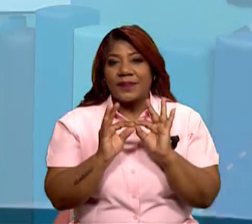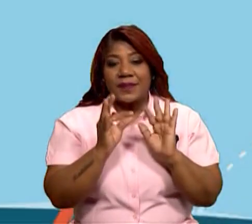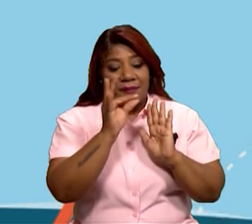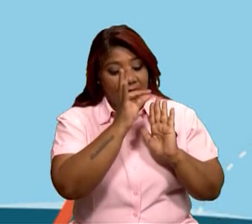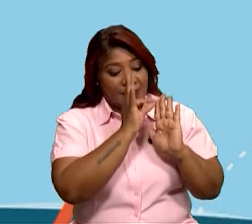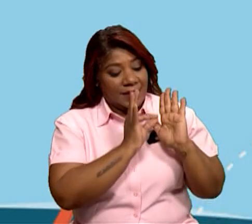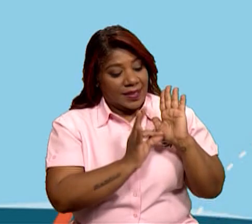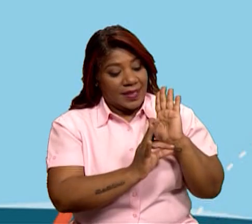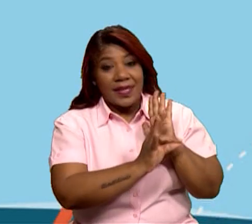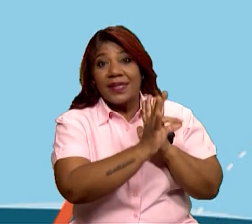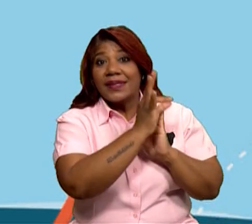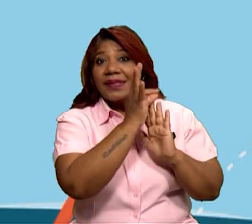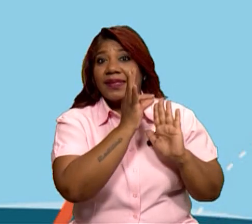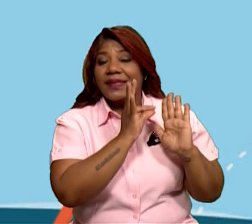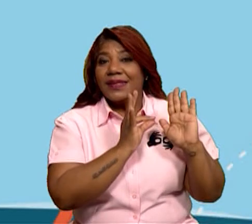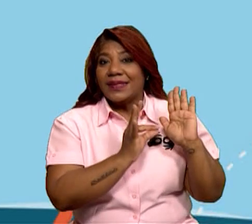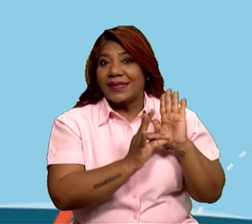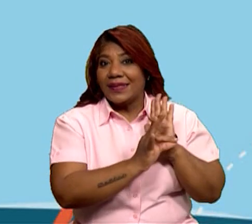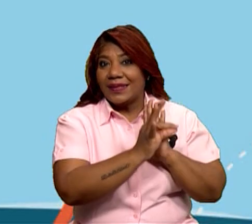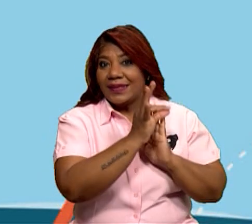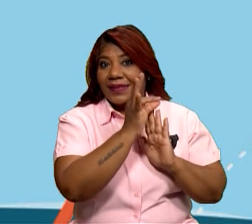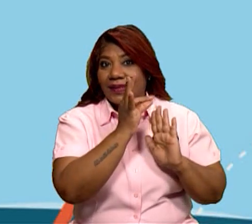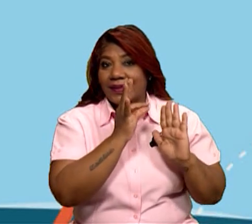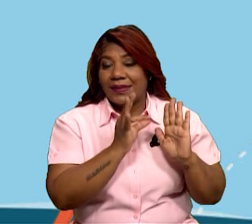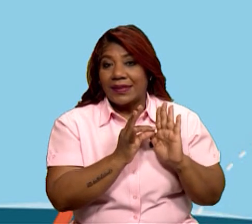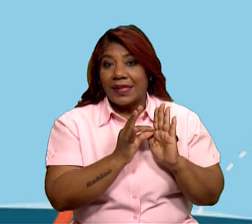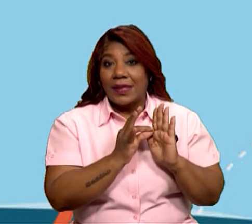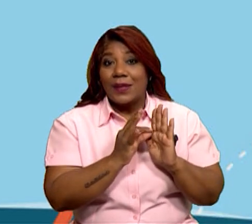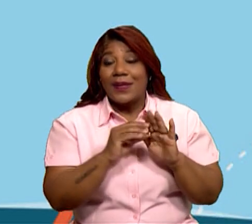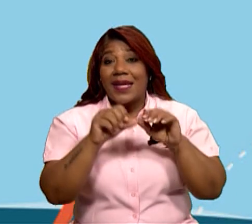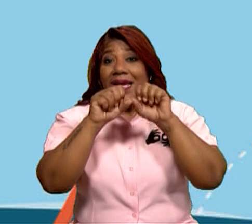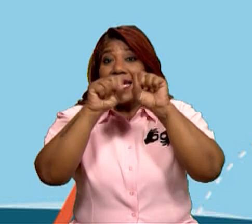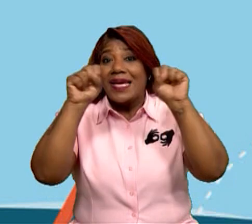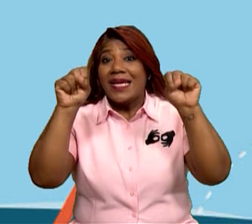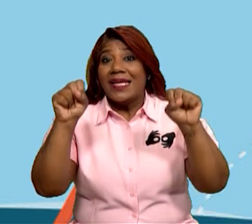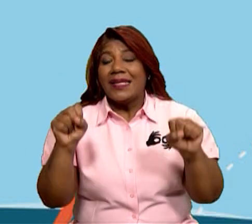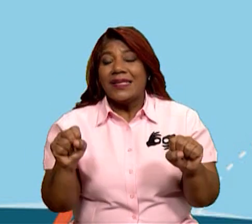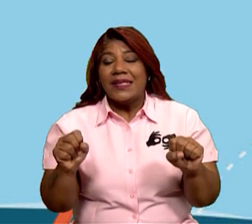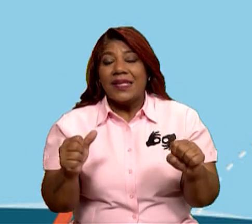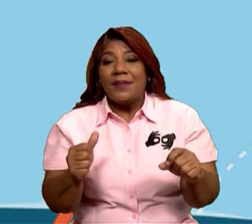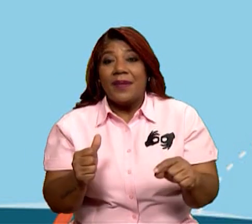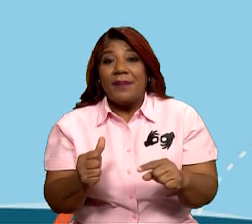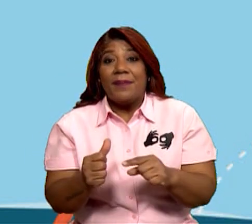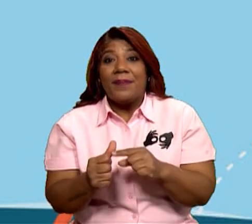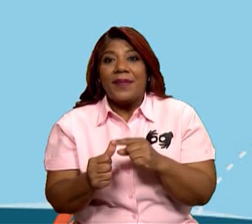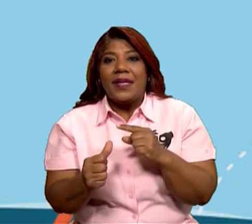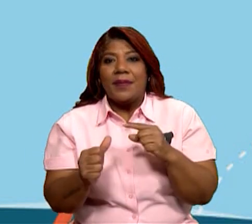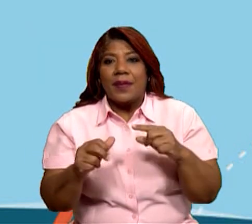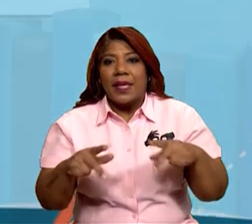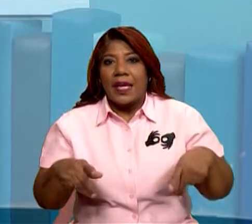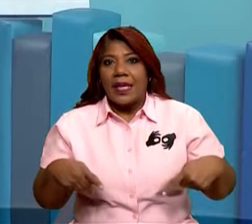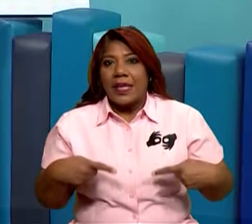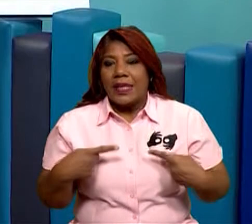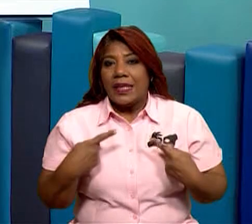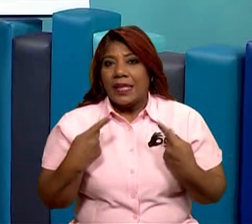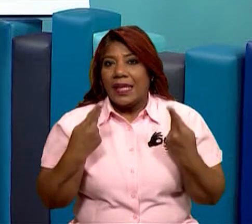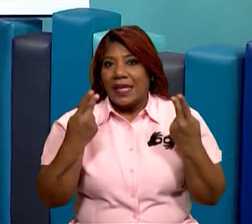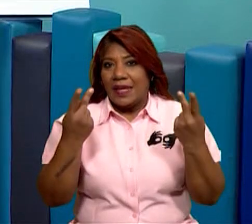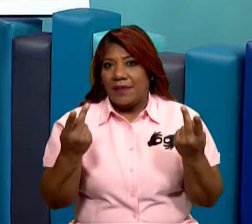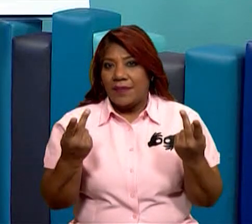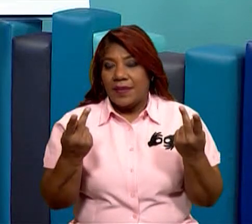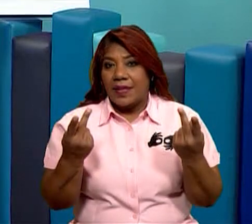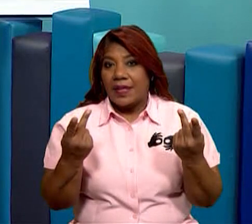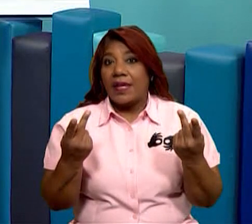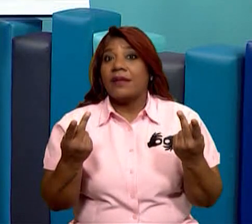célula. Sistema de base de la vida. ¿Sabías que el ser vivo más pequeño que hay en la